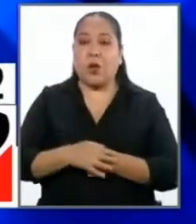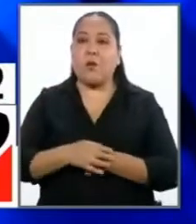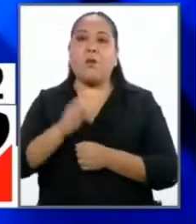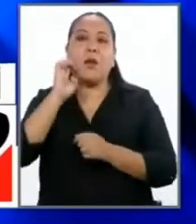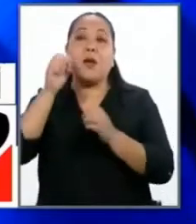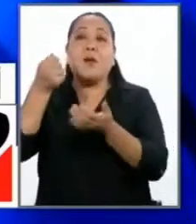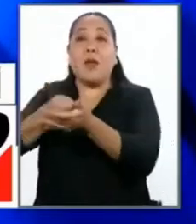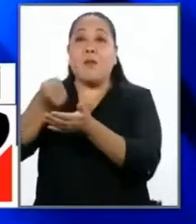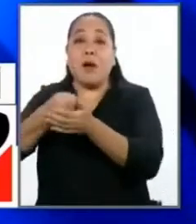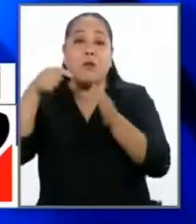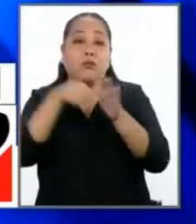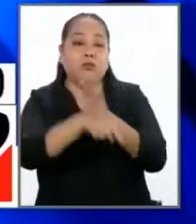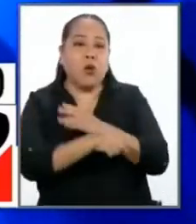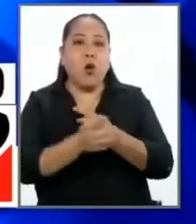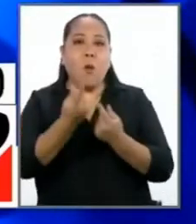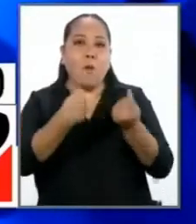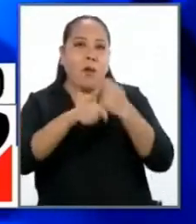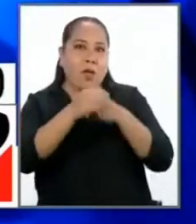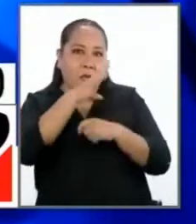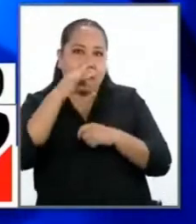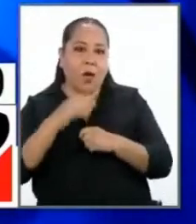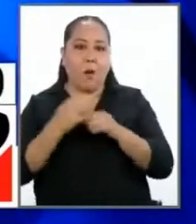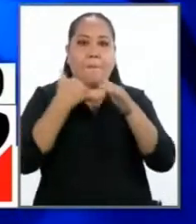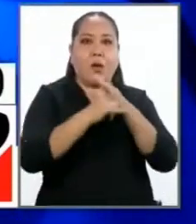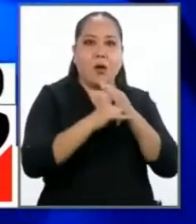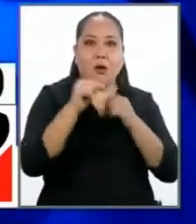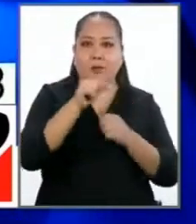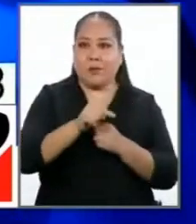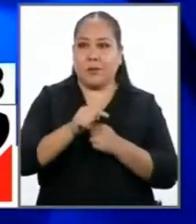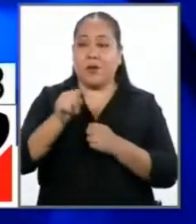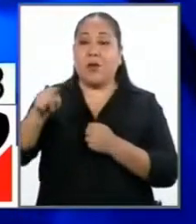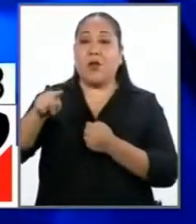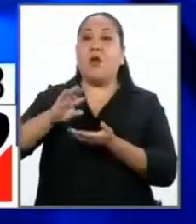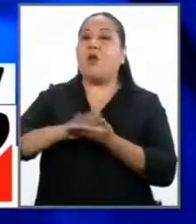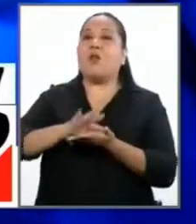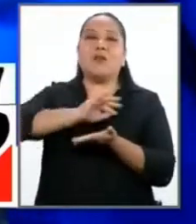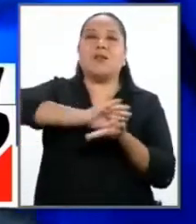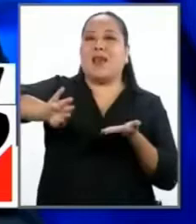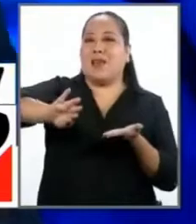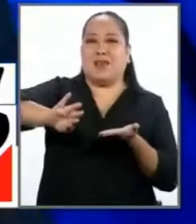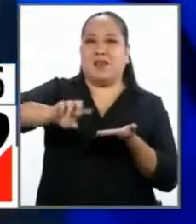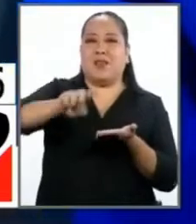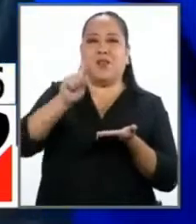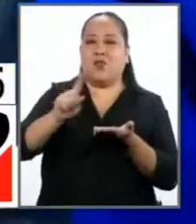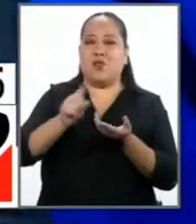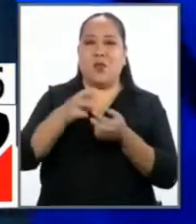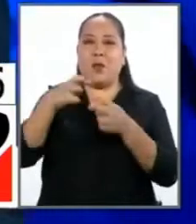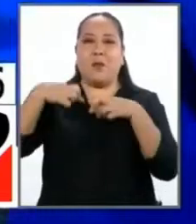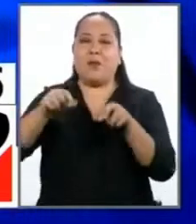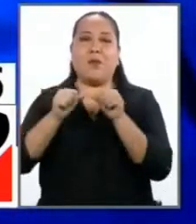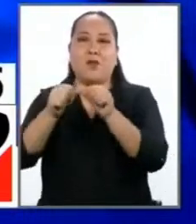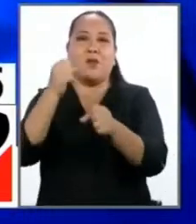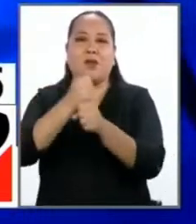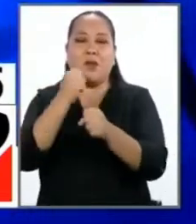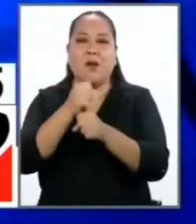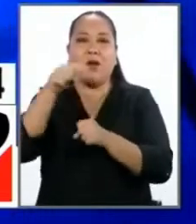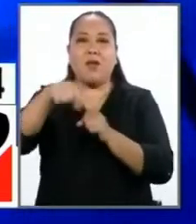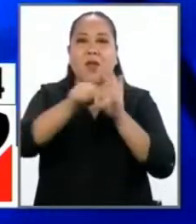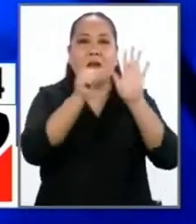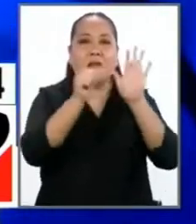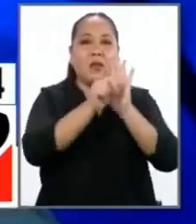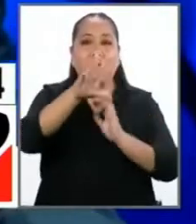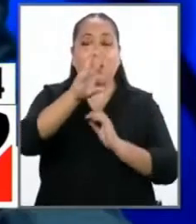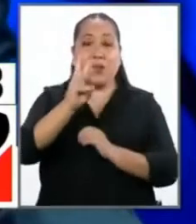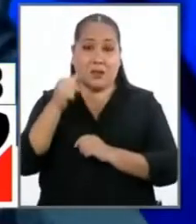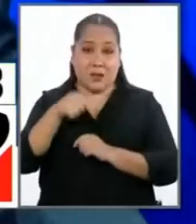sicariato, narcotráfico, terrorismo, violación, lo inhabilita perpetuamente conforme al artículo 36 del Código Penal.